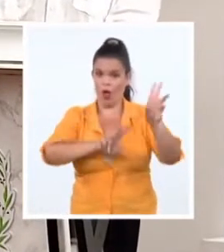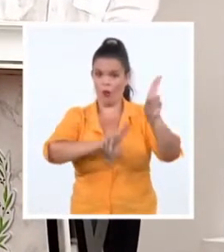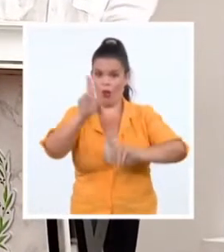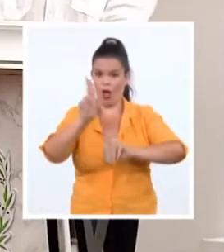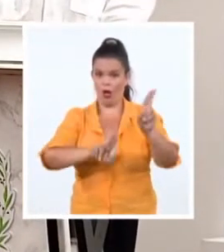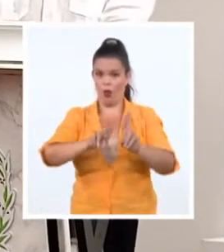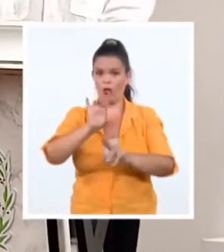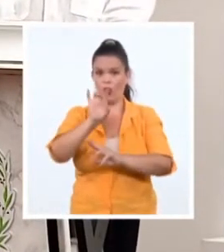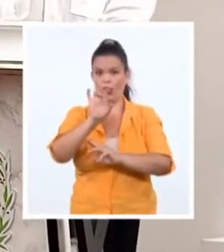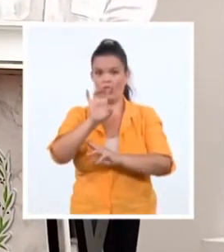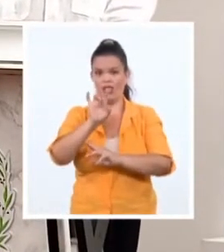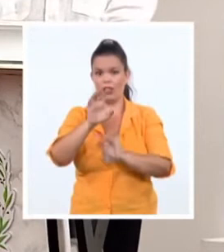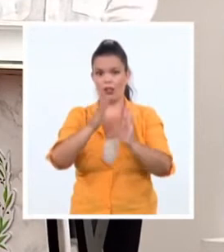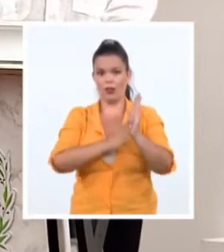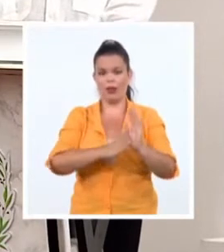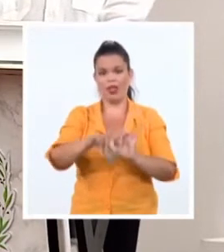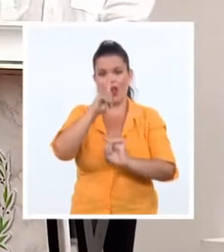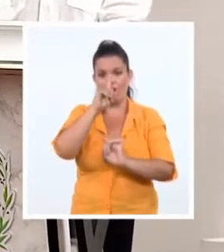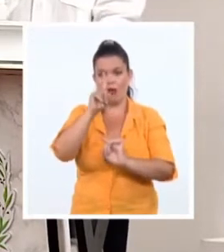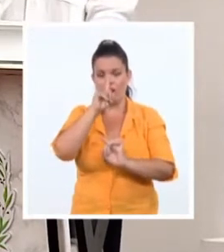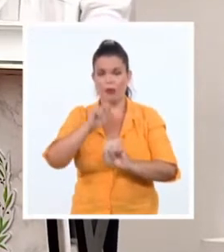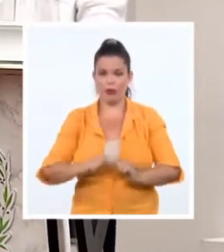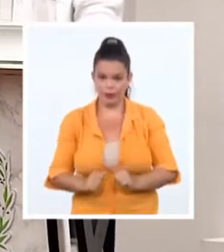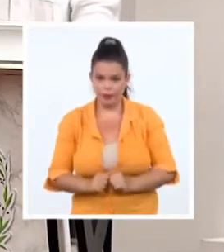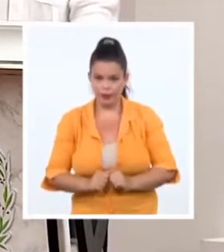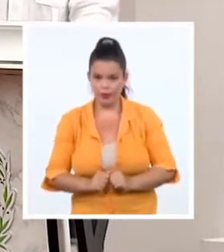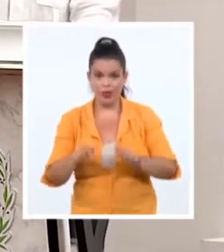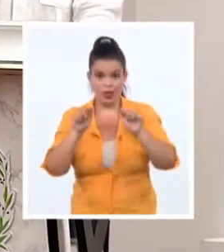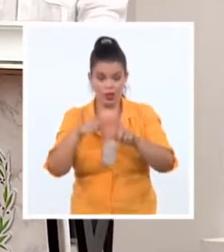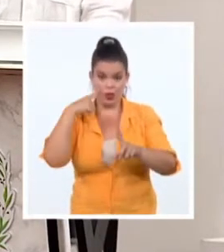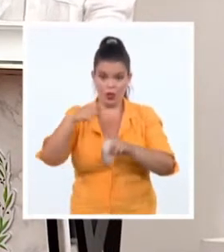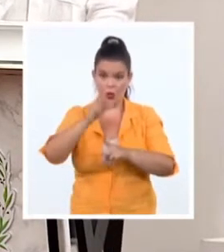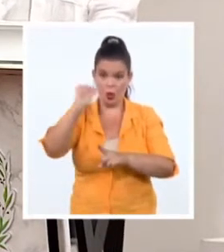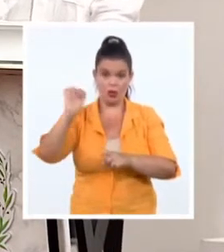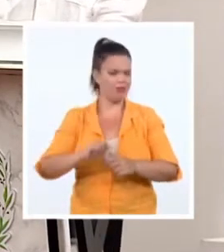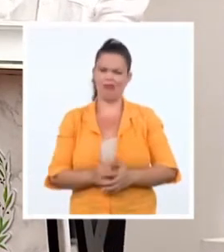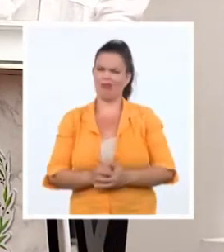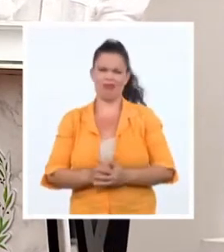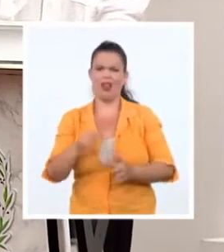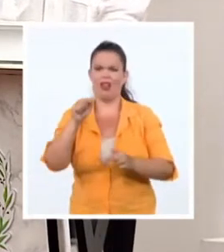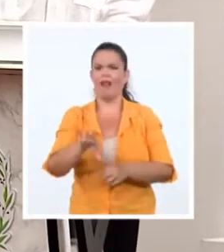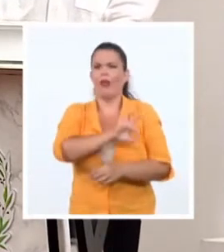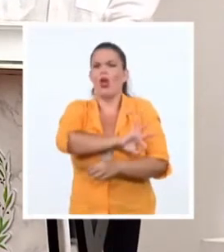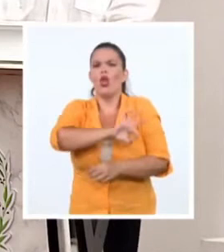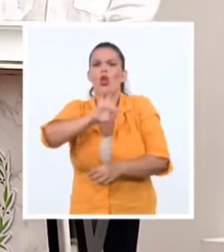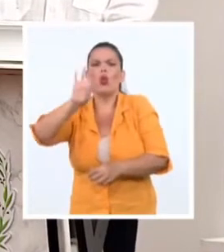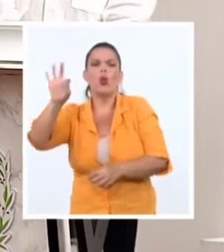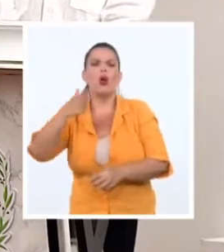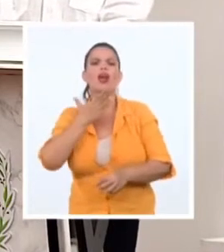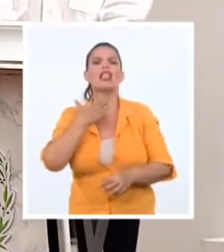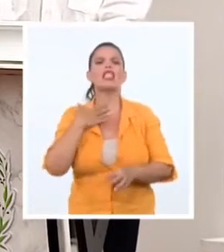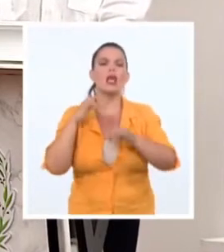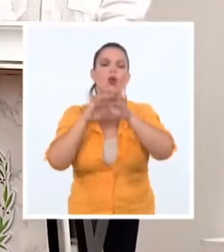noviembre está condenada al fracaso. Nunca fue auténtica. Su intento de